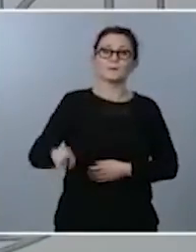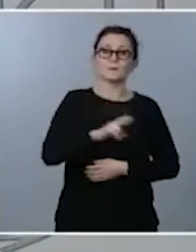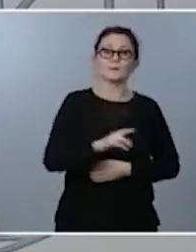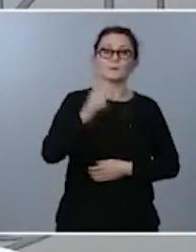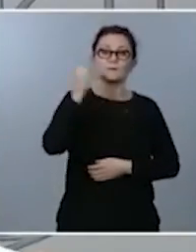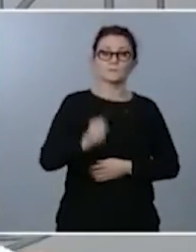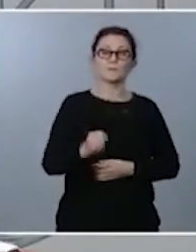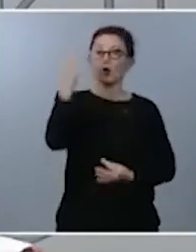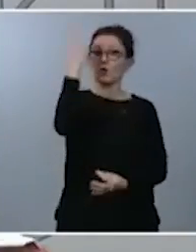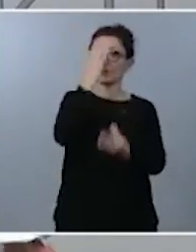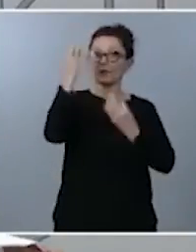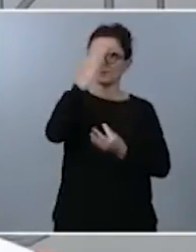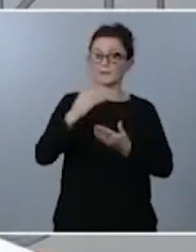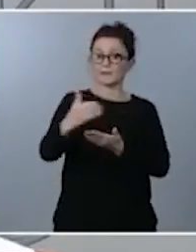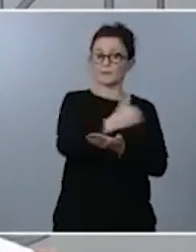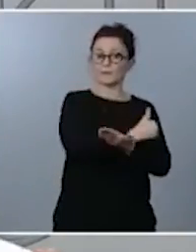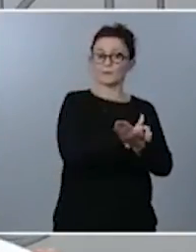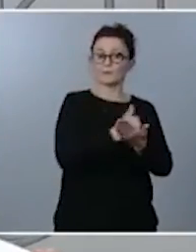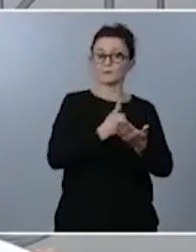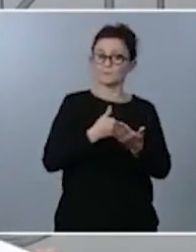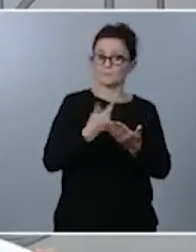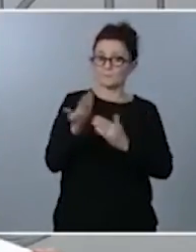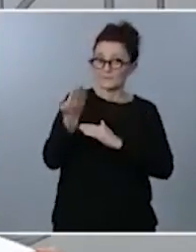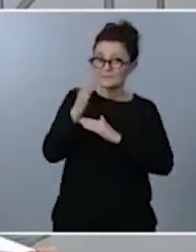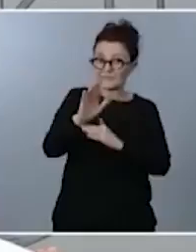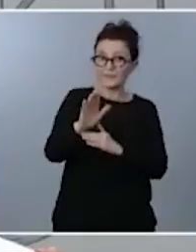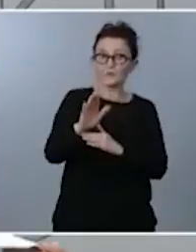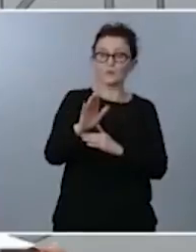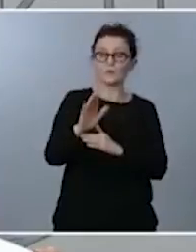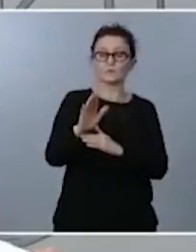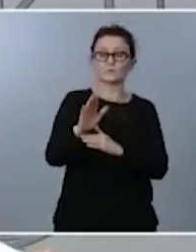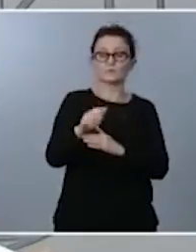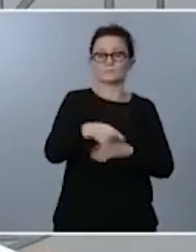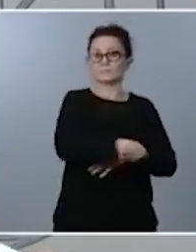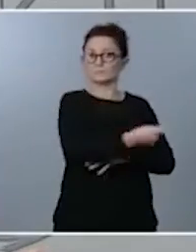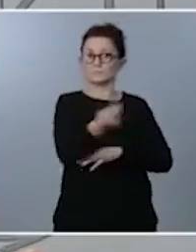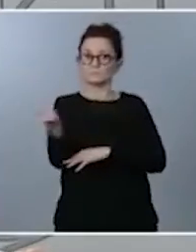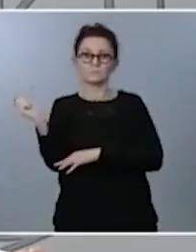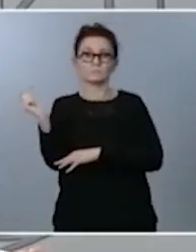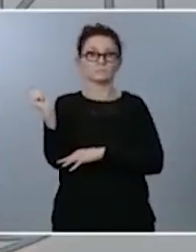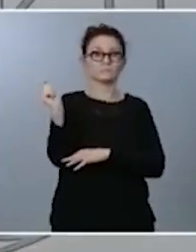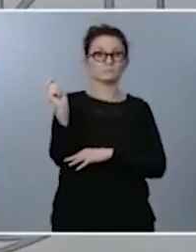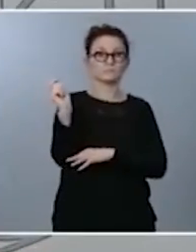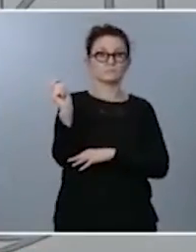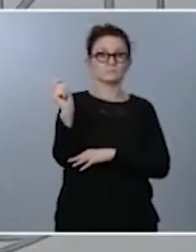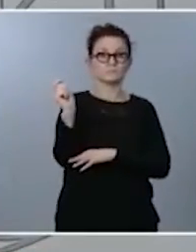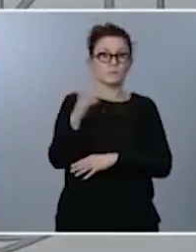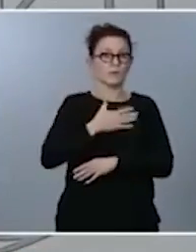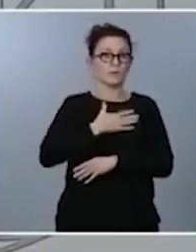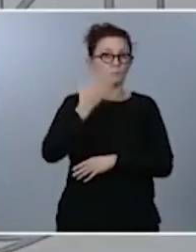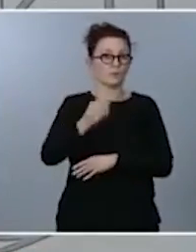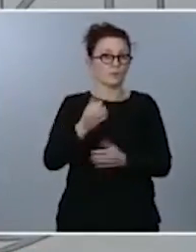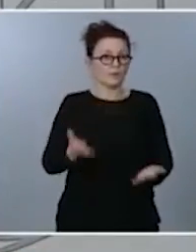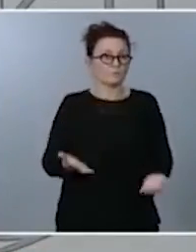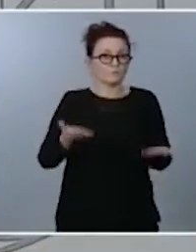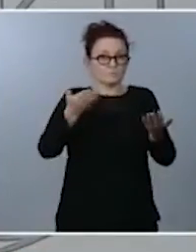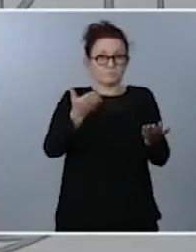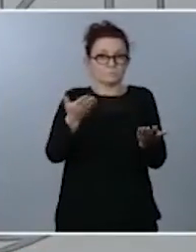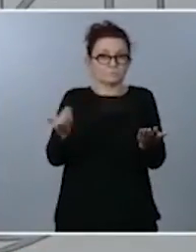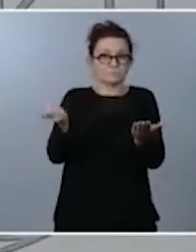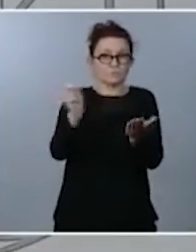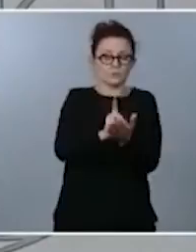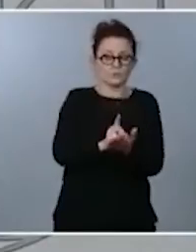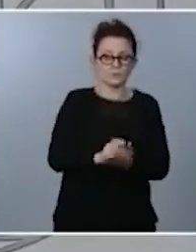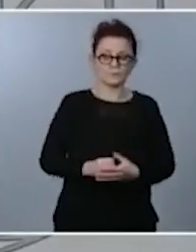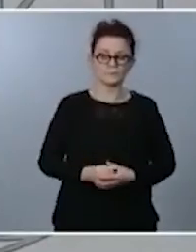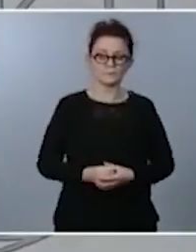tenéis en la presentación que hemos pasado y que no hay ningún inconveniente para ponerla a disposición de todos ustedes